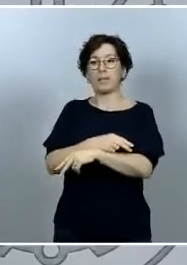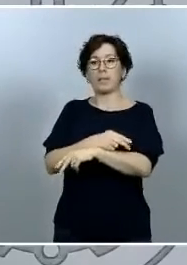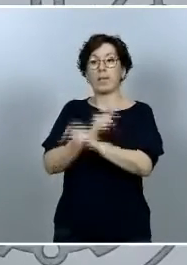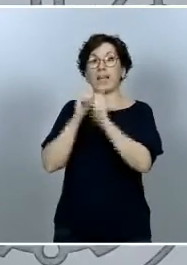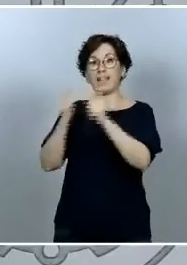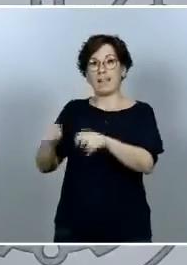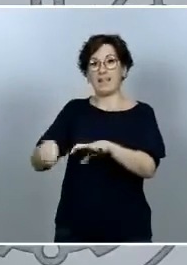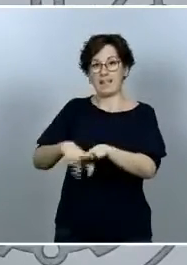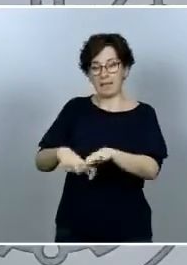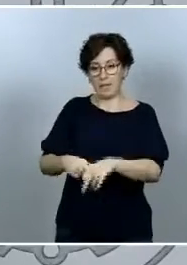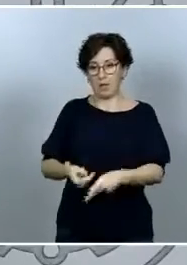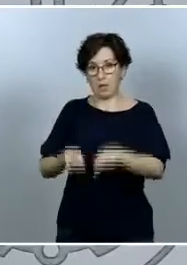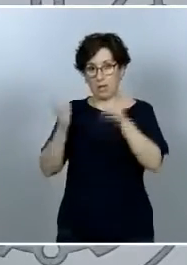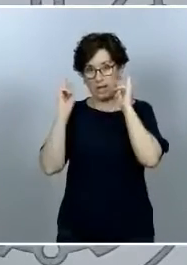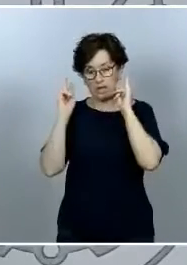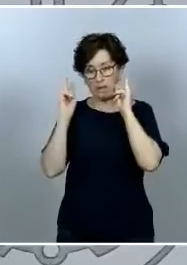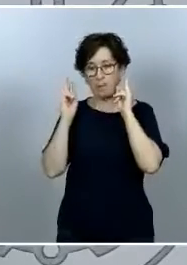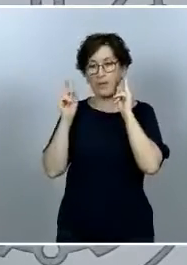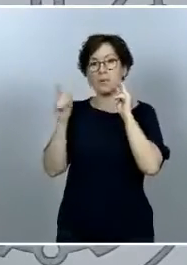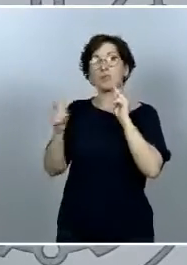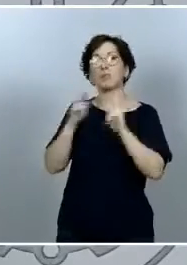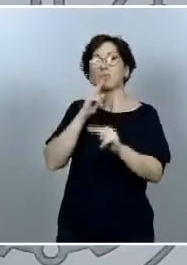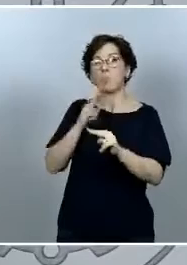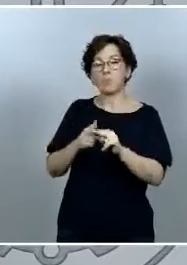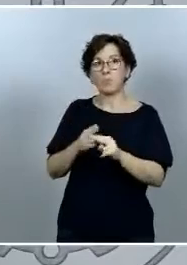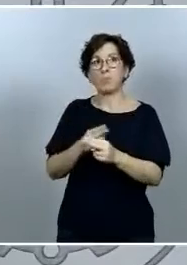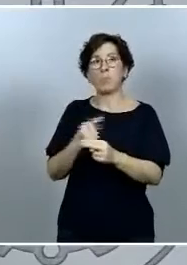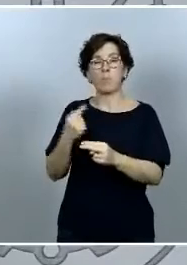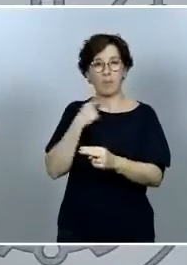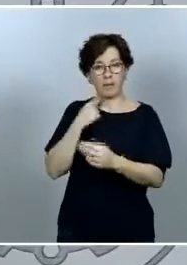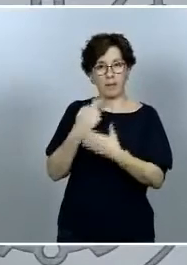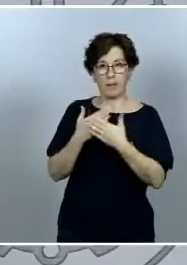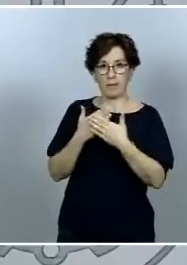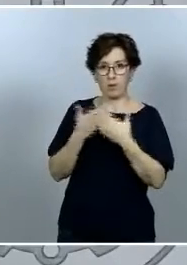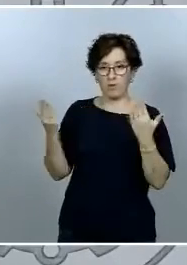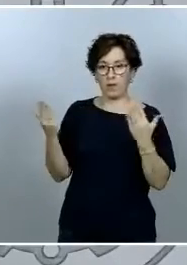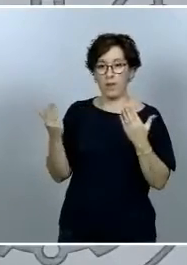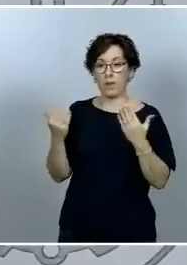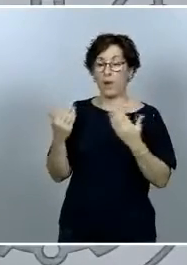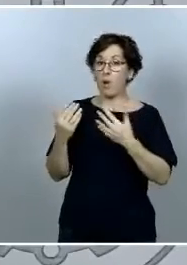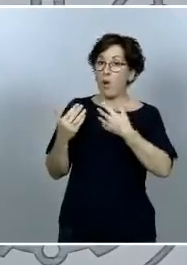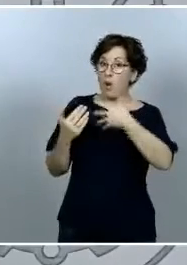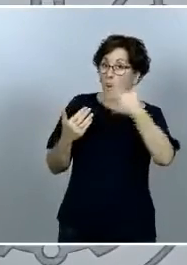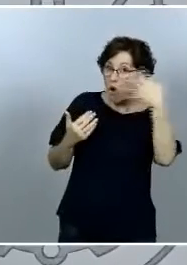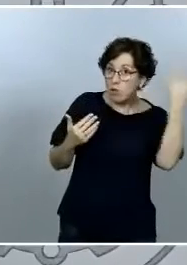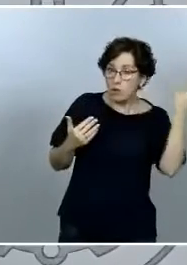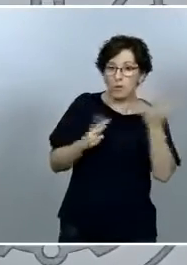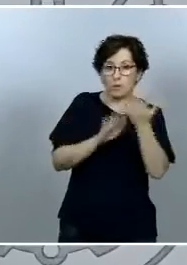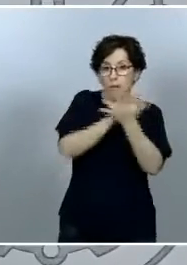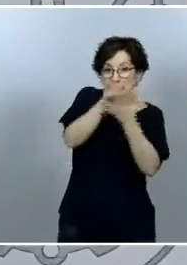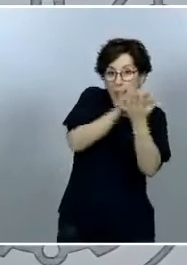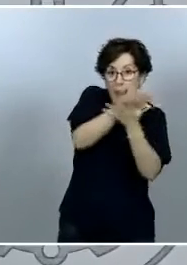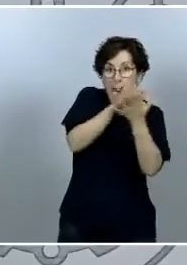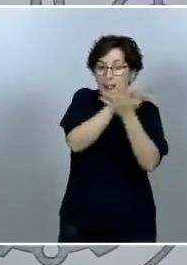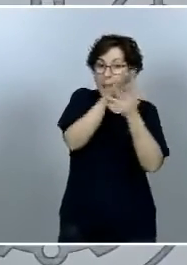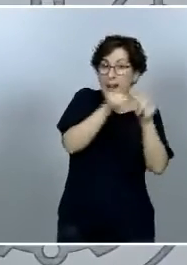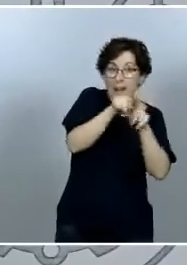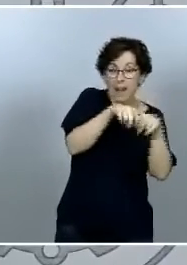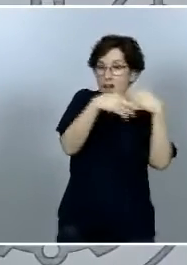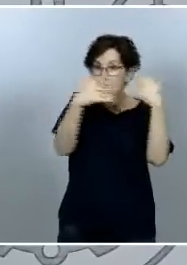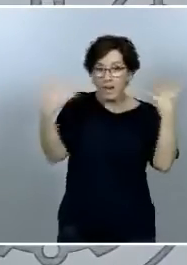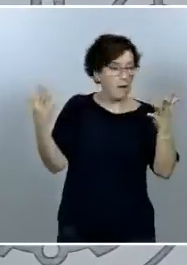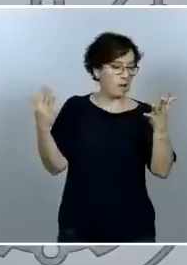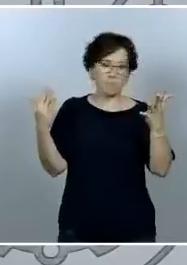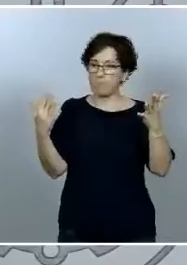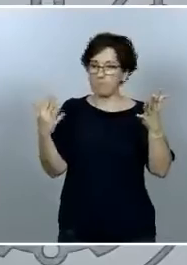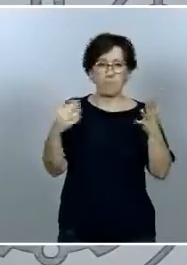una pérdida de confianza y cualquier otra especulación respecto a esa cuestión créanme que forma parte del intento